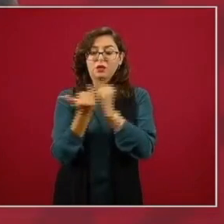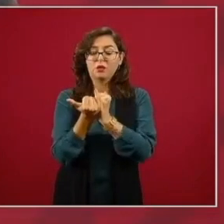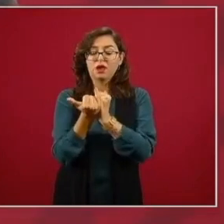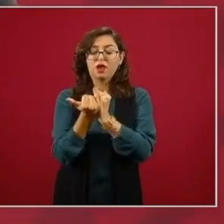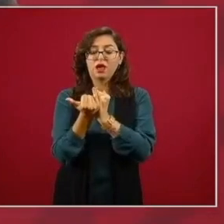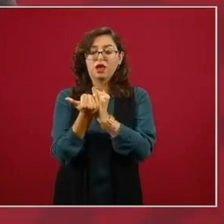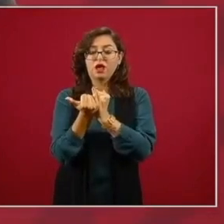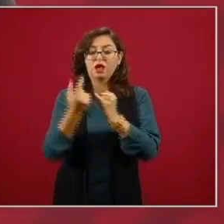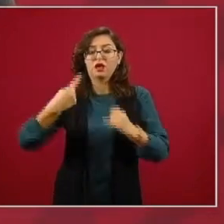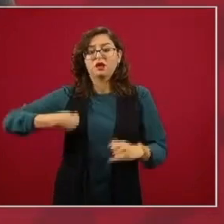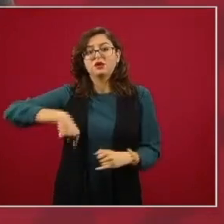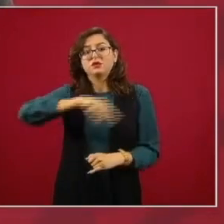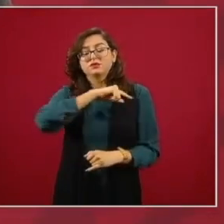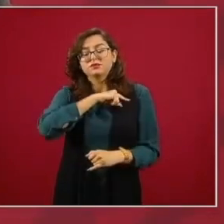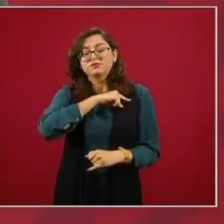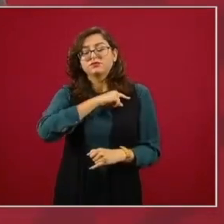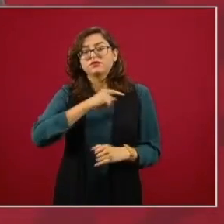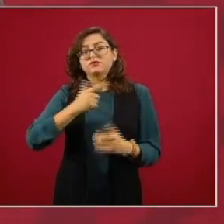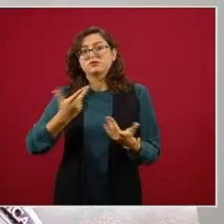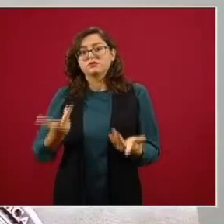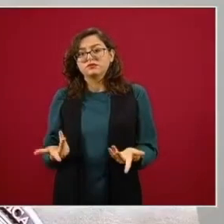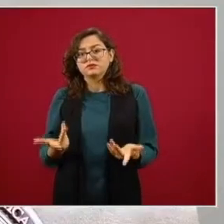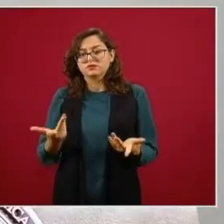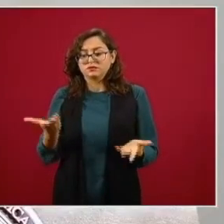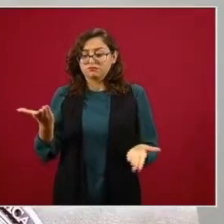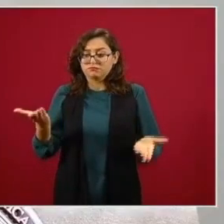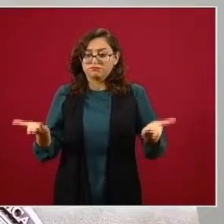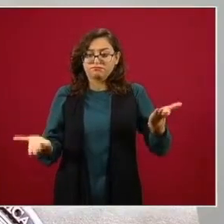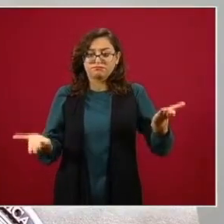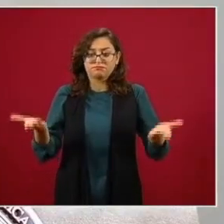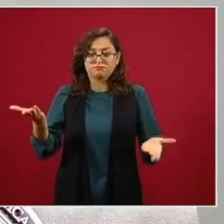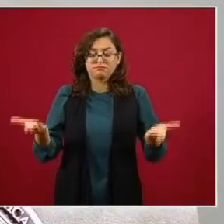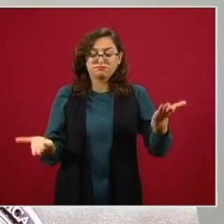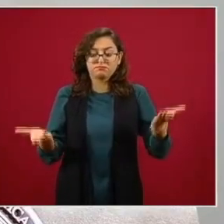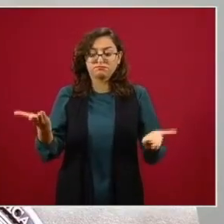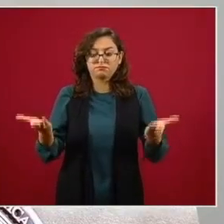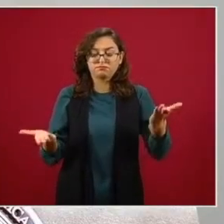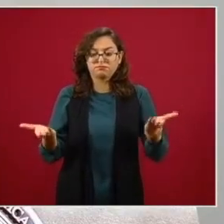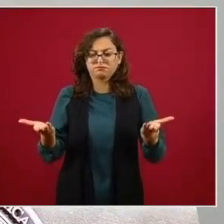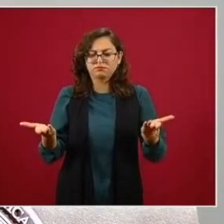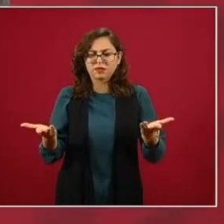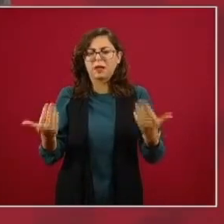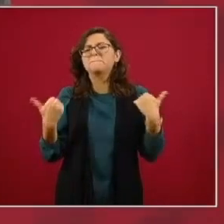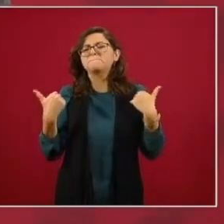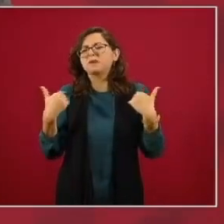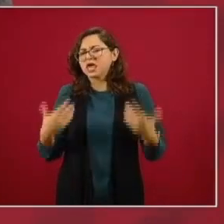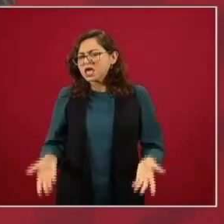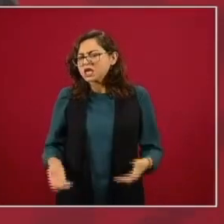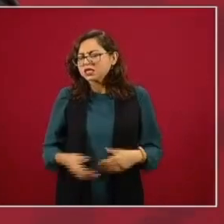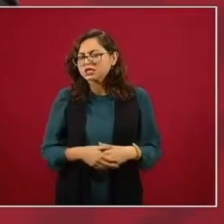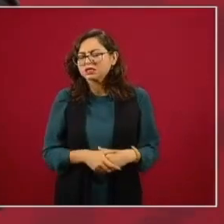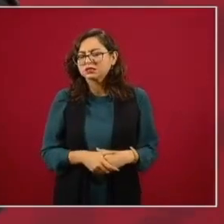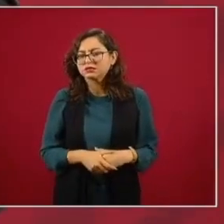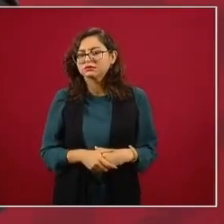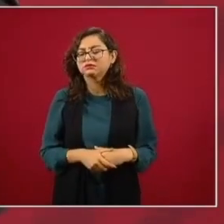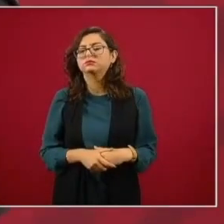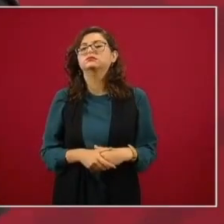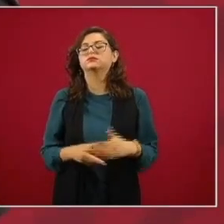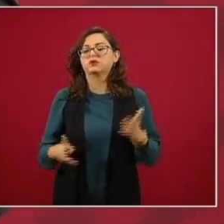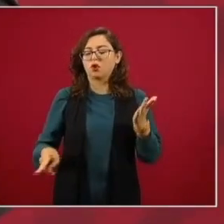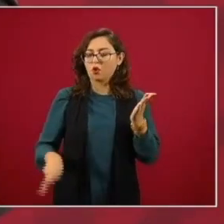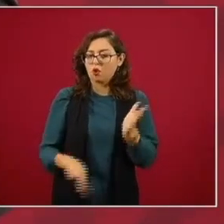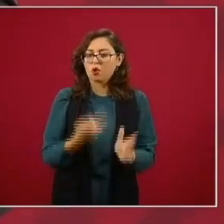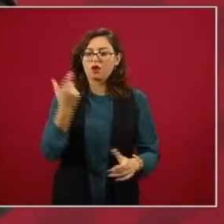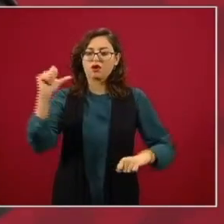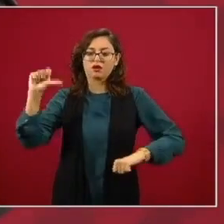buscando el equilibrio para que se reinicien